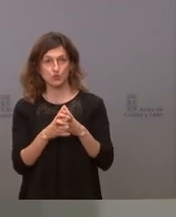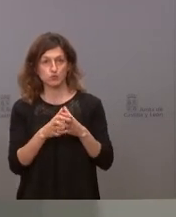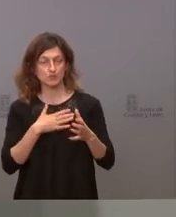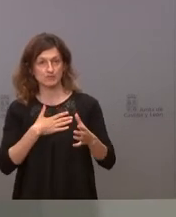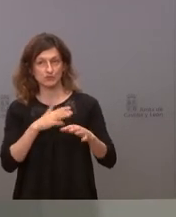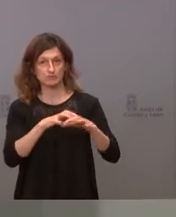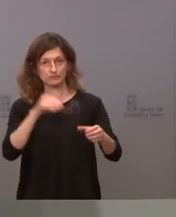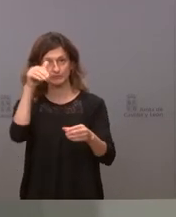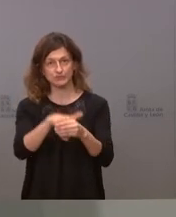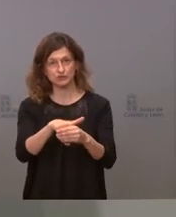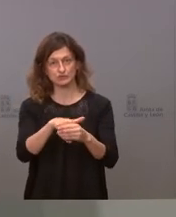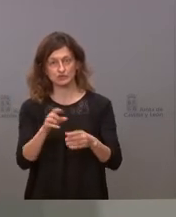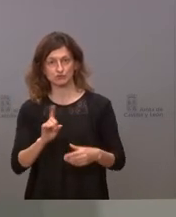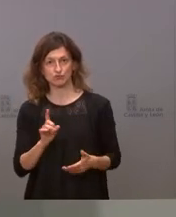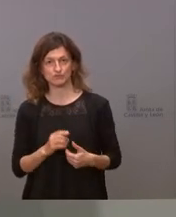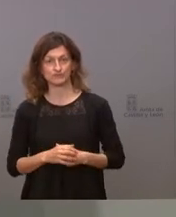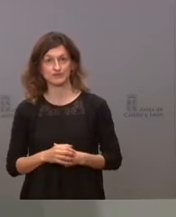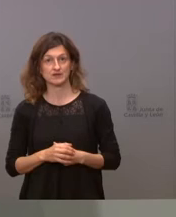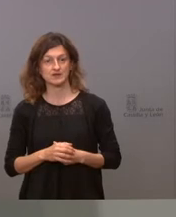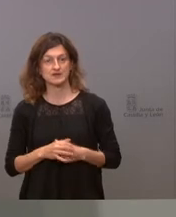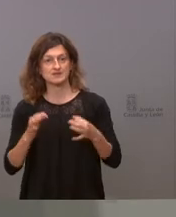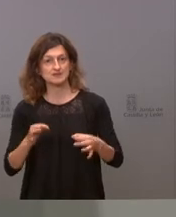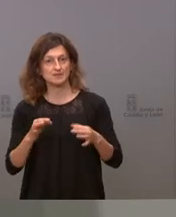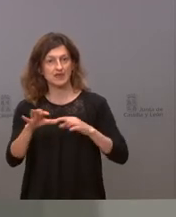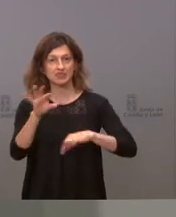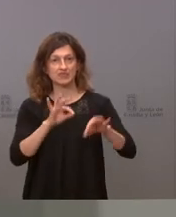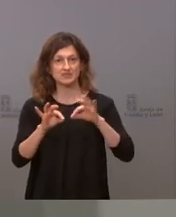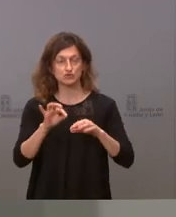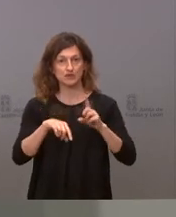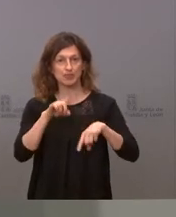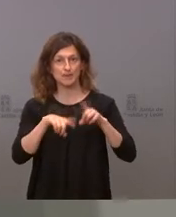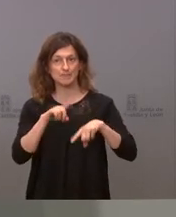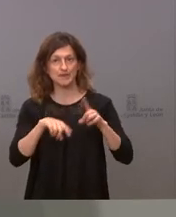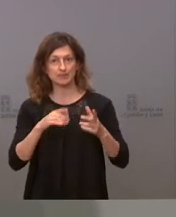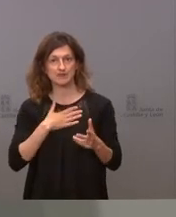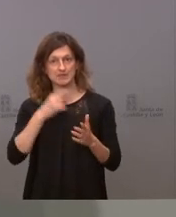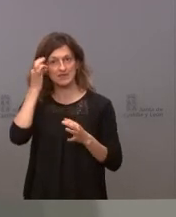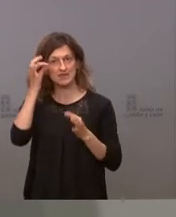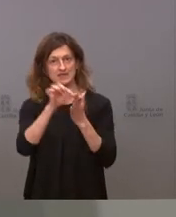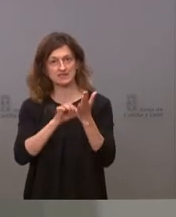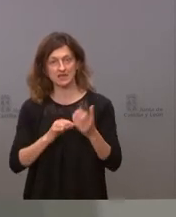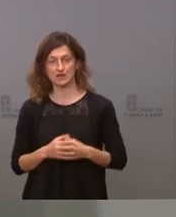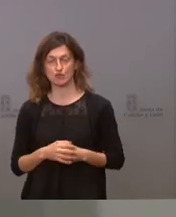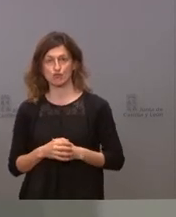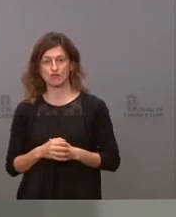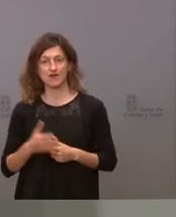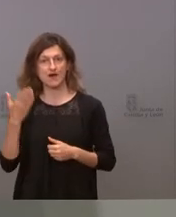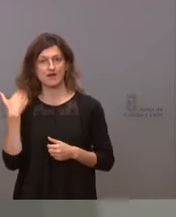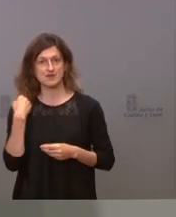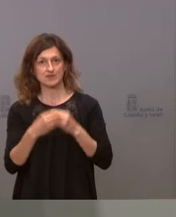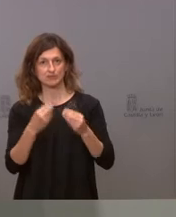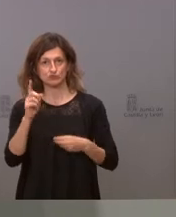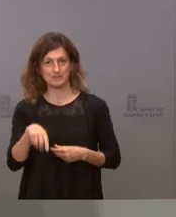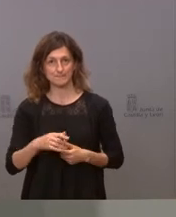o nuestros grupos políticos siempre hemos tomado las decisiones de acuerdo a nuestro criterio y ayer también lo hicimos